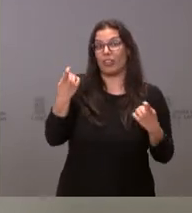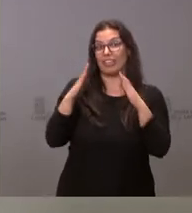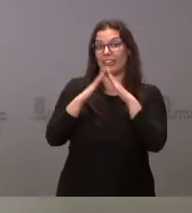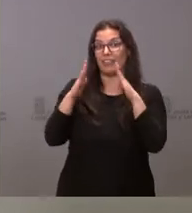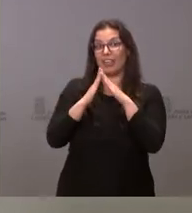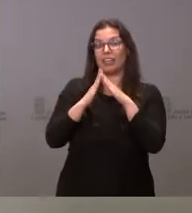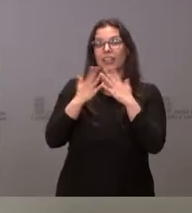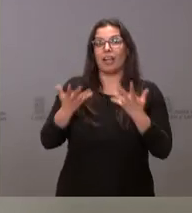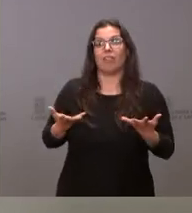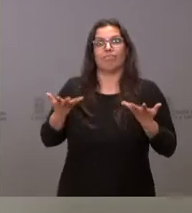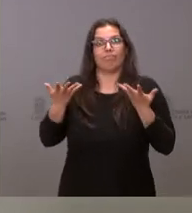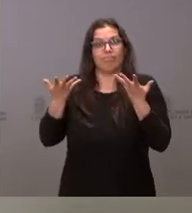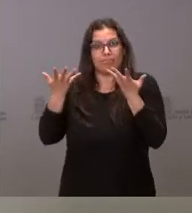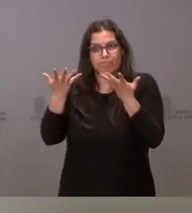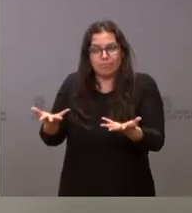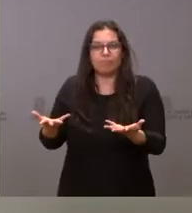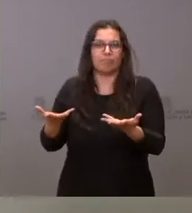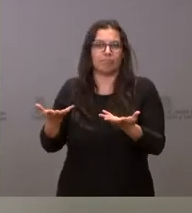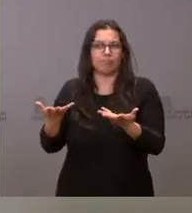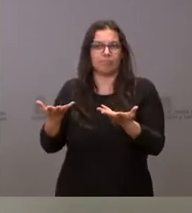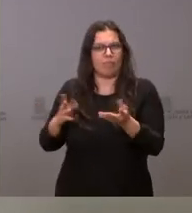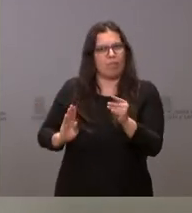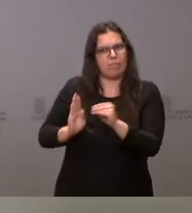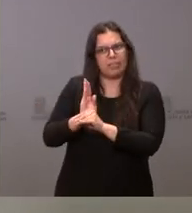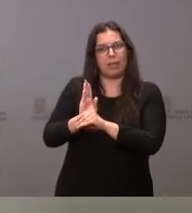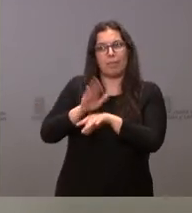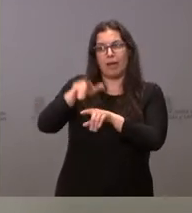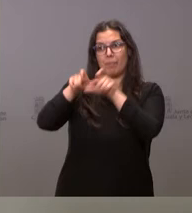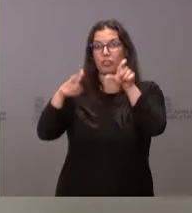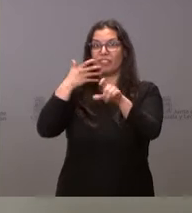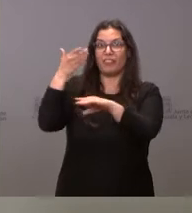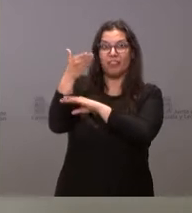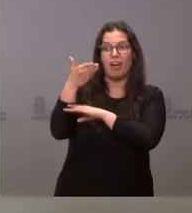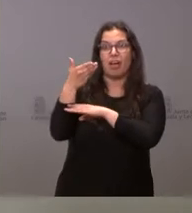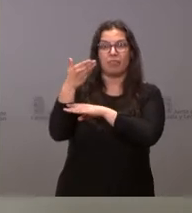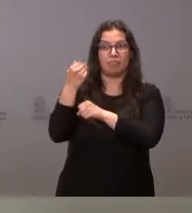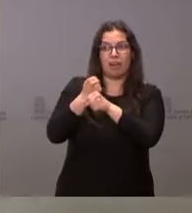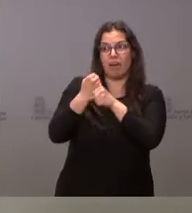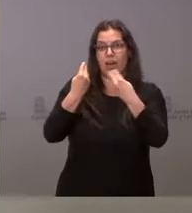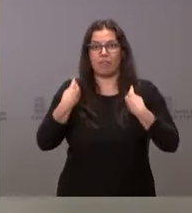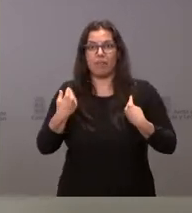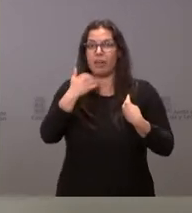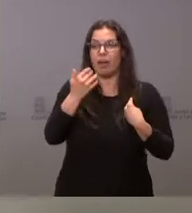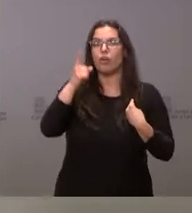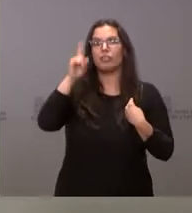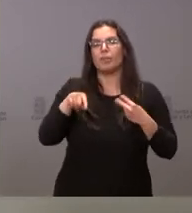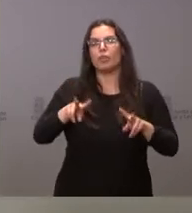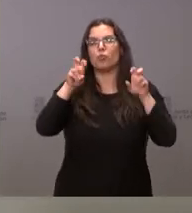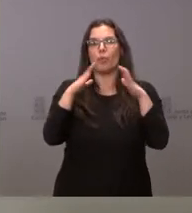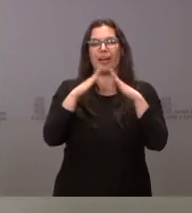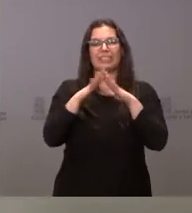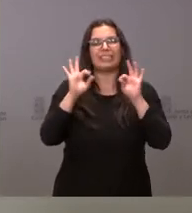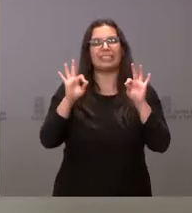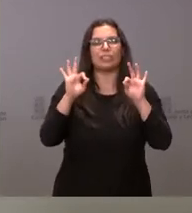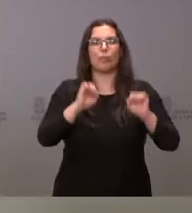inversiones en materia de vivienda para personas que van allí a residir y nuevas viviendas de protección oficial, en este